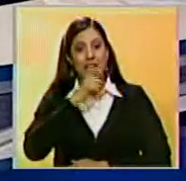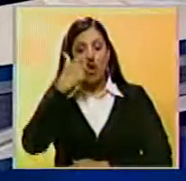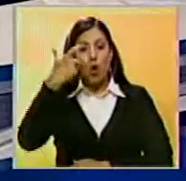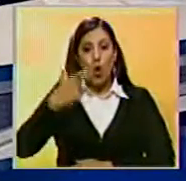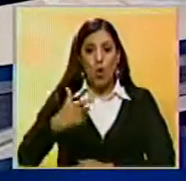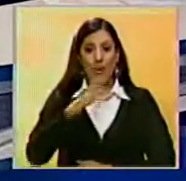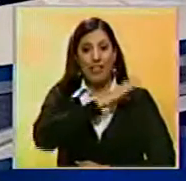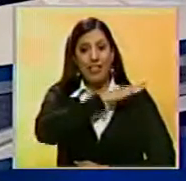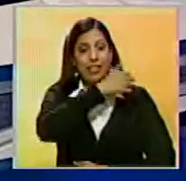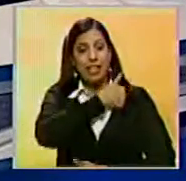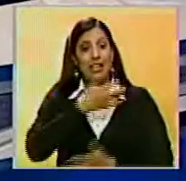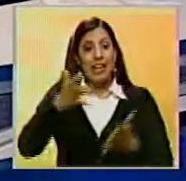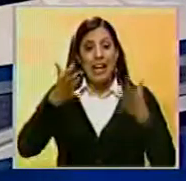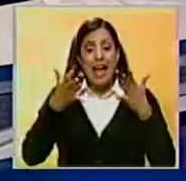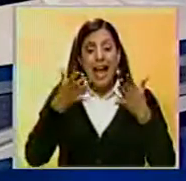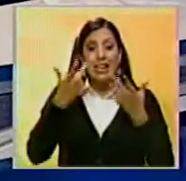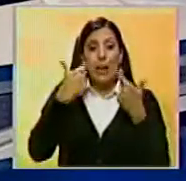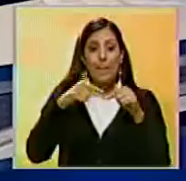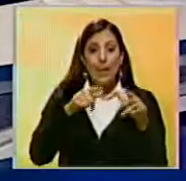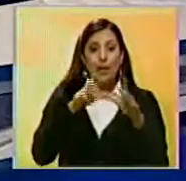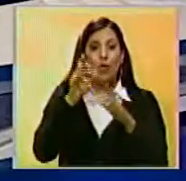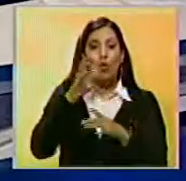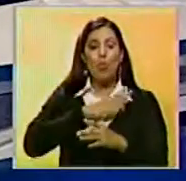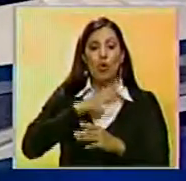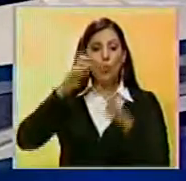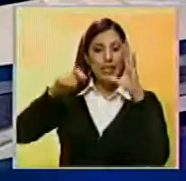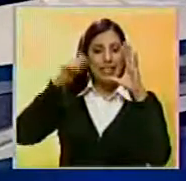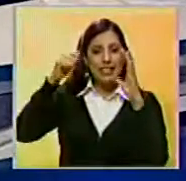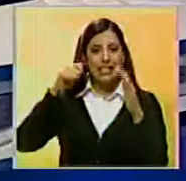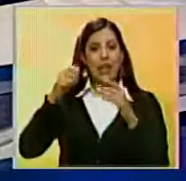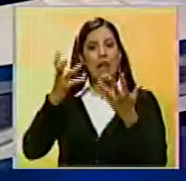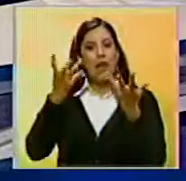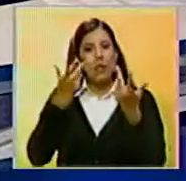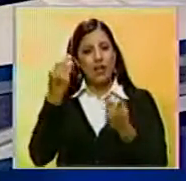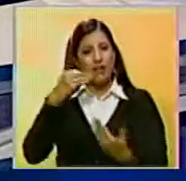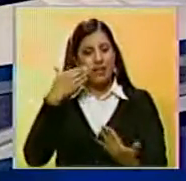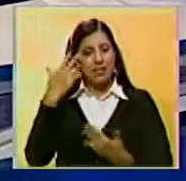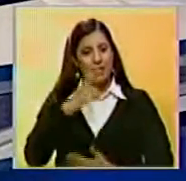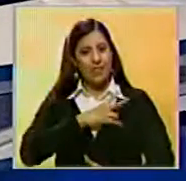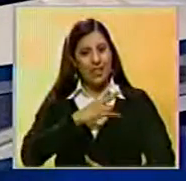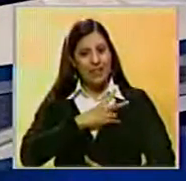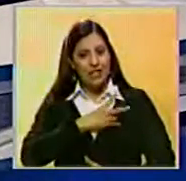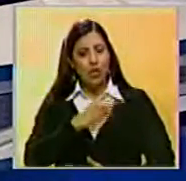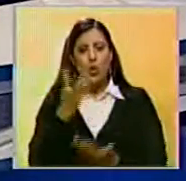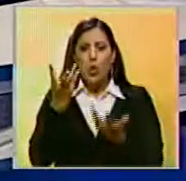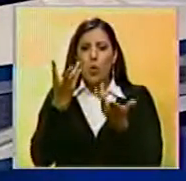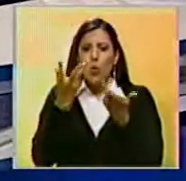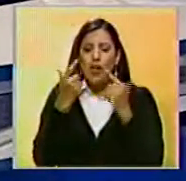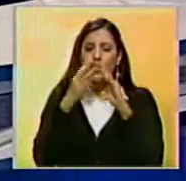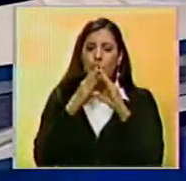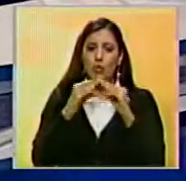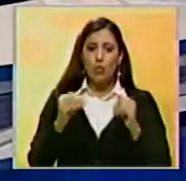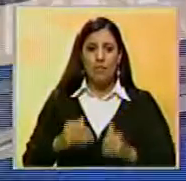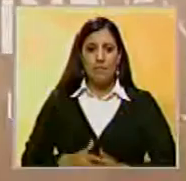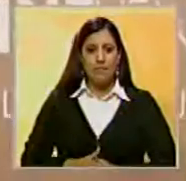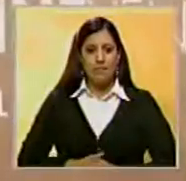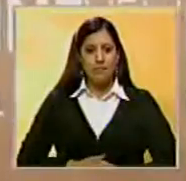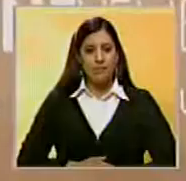Ferrari, director y ganador del premio Goya a la cinematografía. Lisette González, de Benevisión Continental, nos trae detalles.